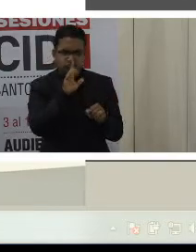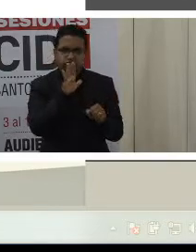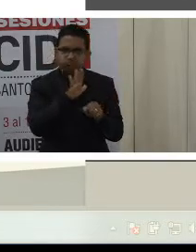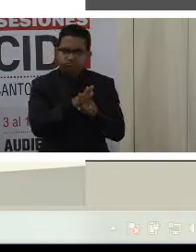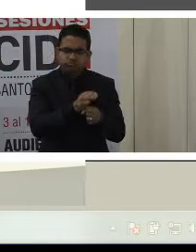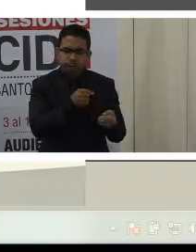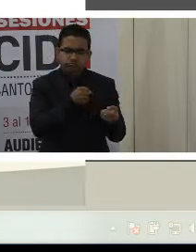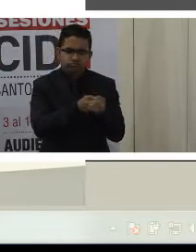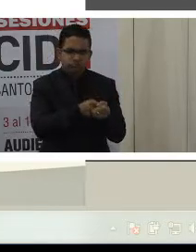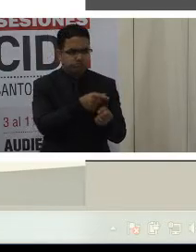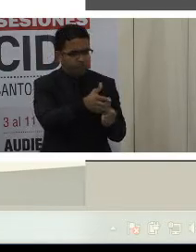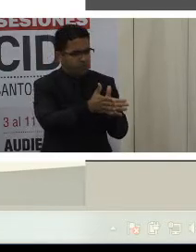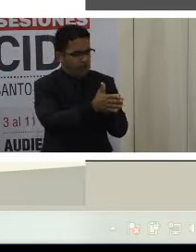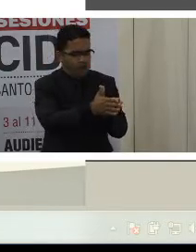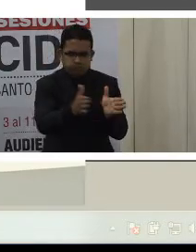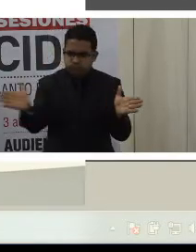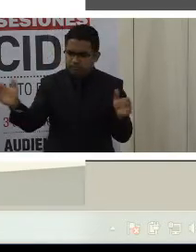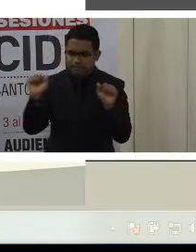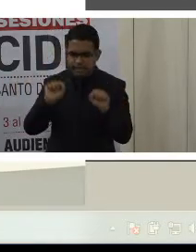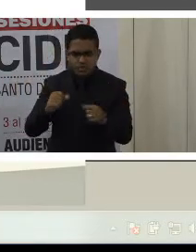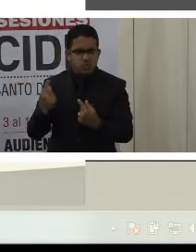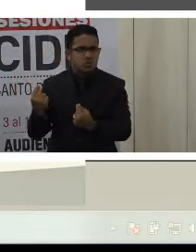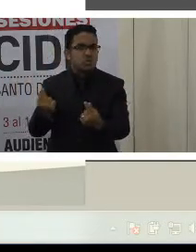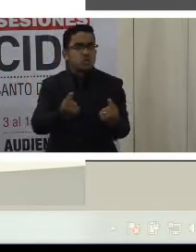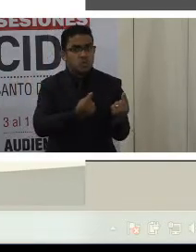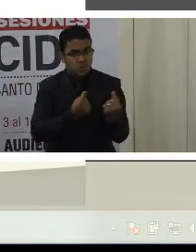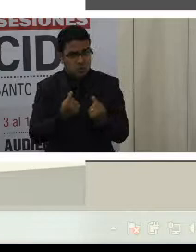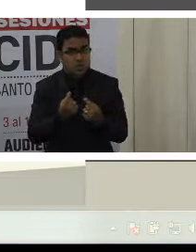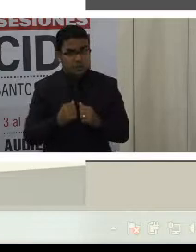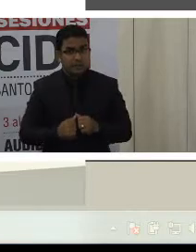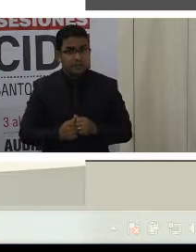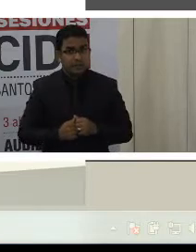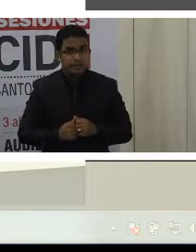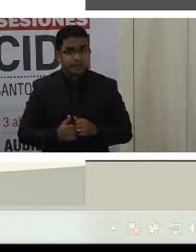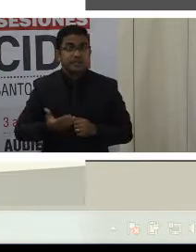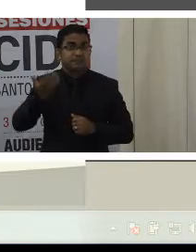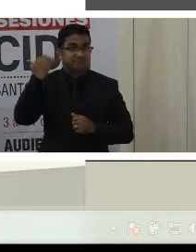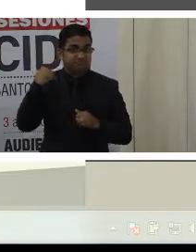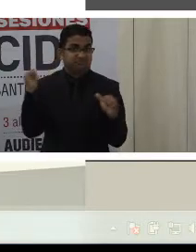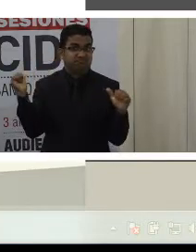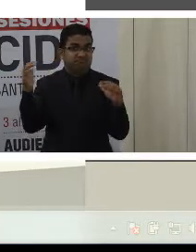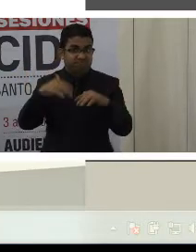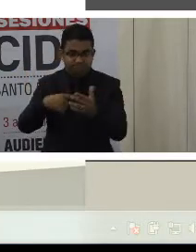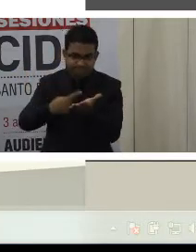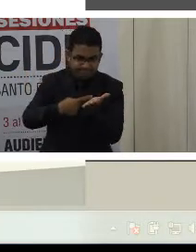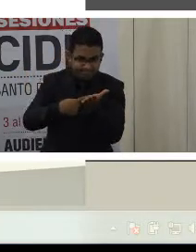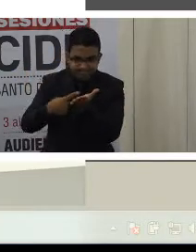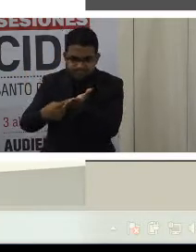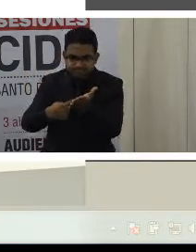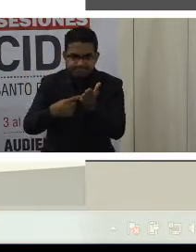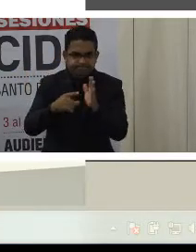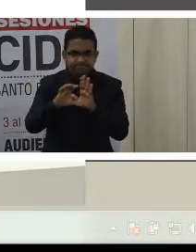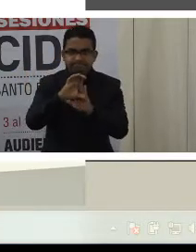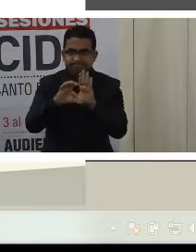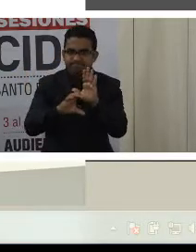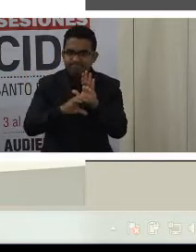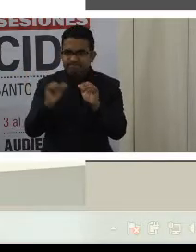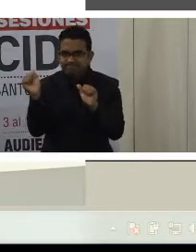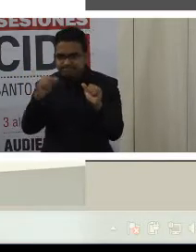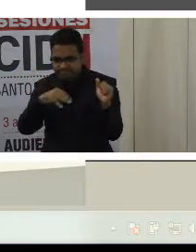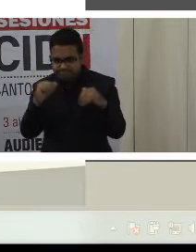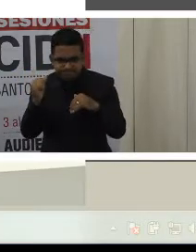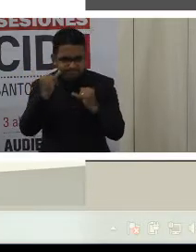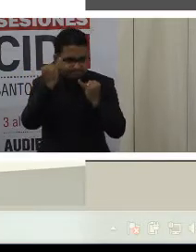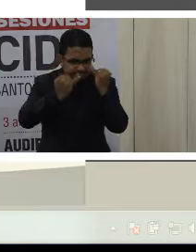incluso comisionado, actualmente en el debate de la Asamblea Nacional Constituyente, se ha planteado la